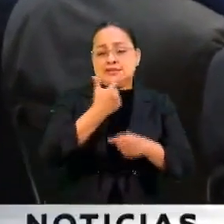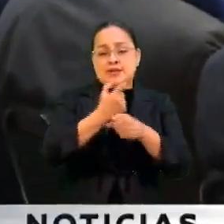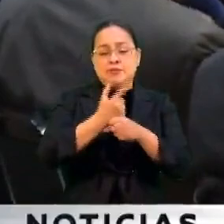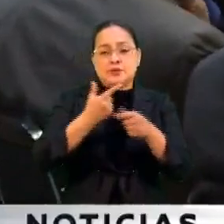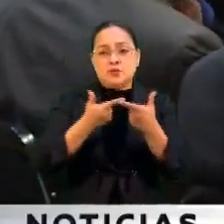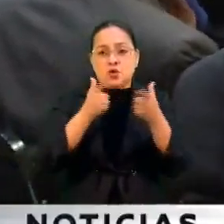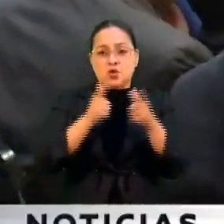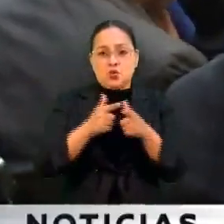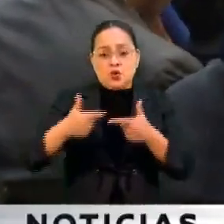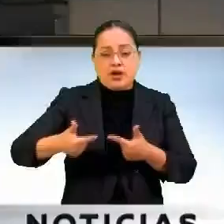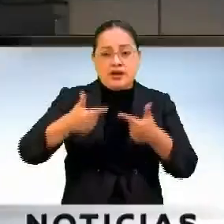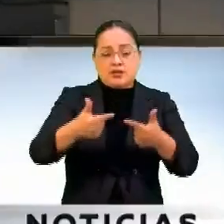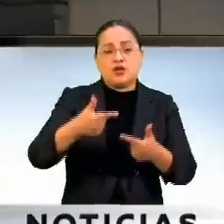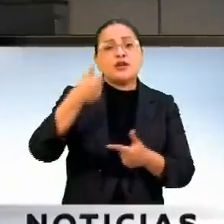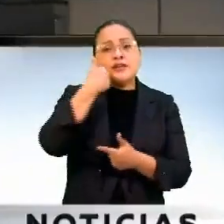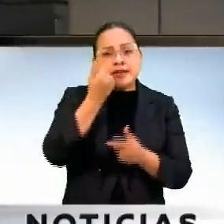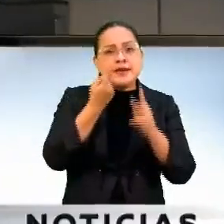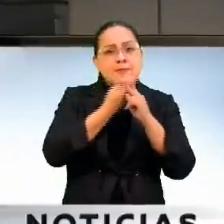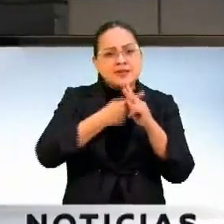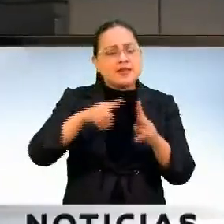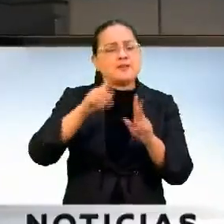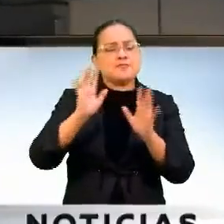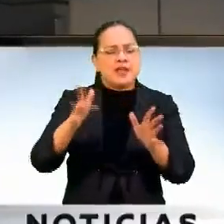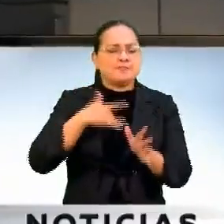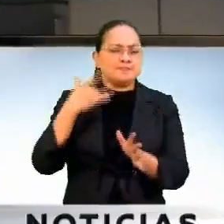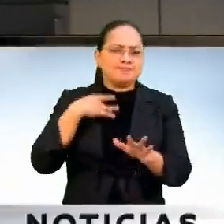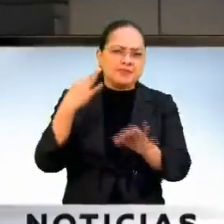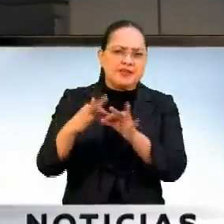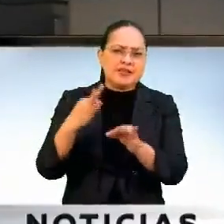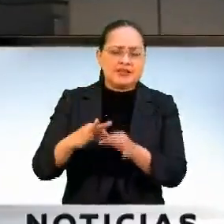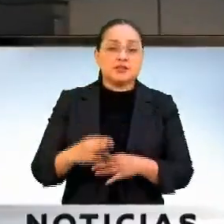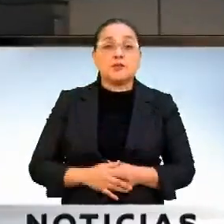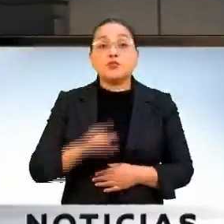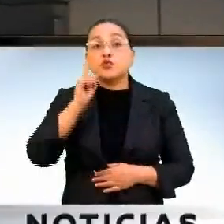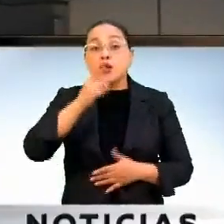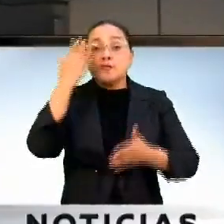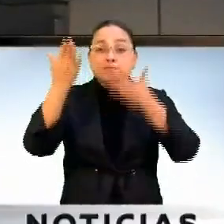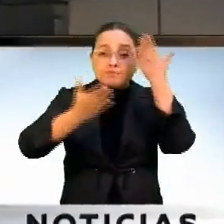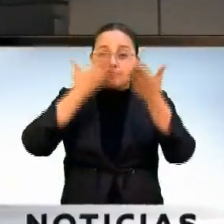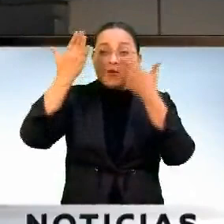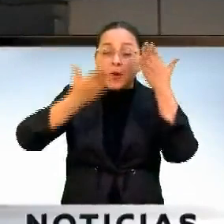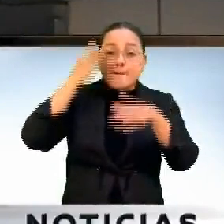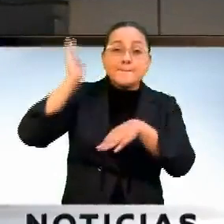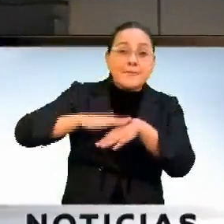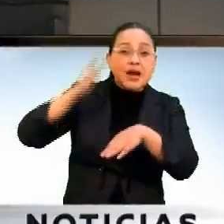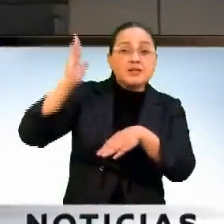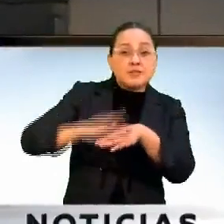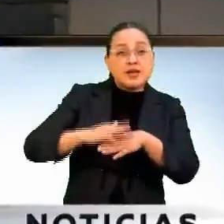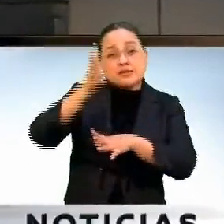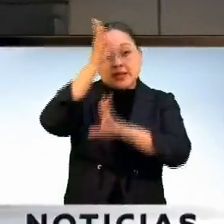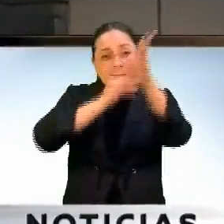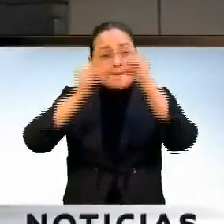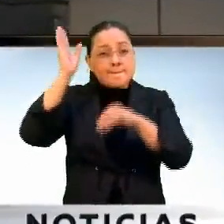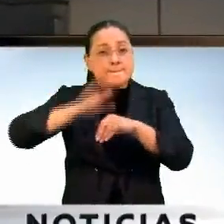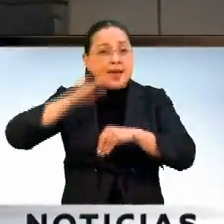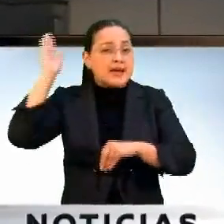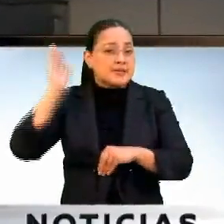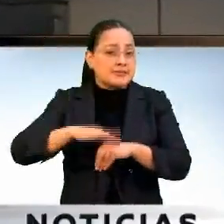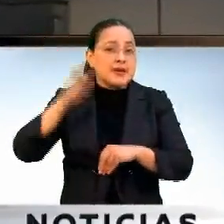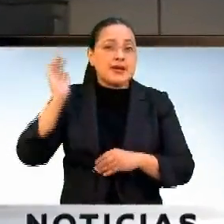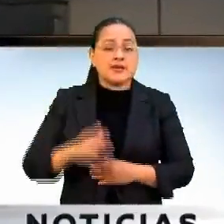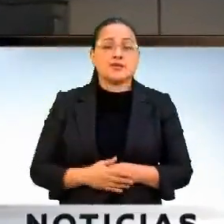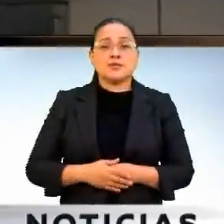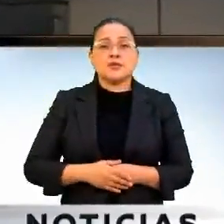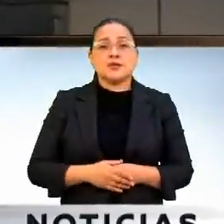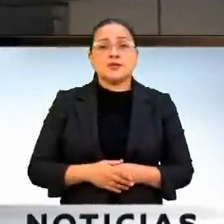iniciar con este taller. Y mientras más nos preparemos o más se preparen ustedes, más herramientas tendrán y mejores